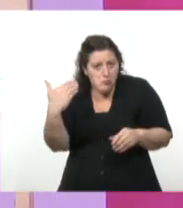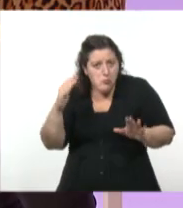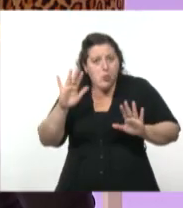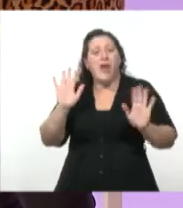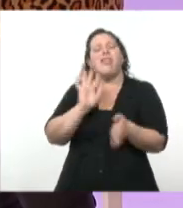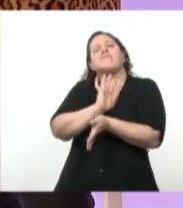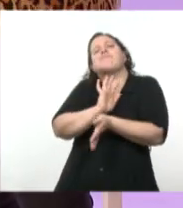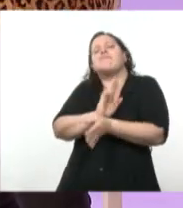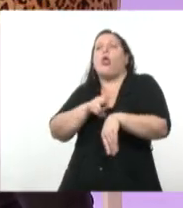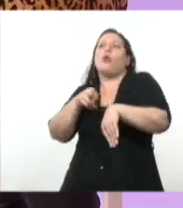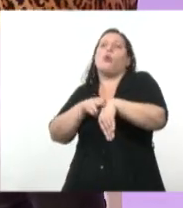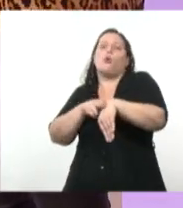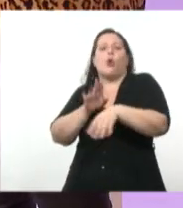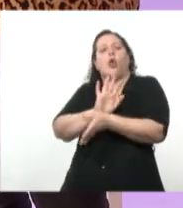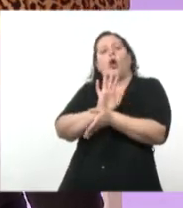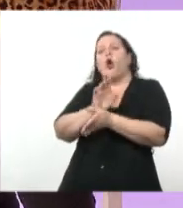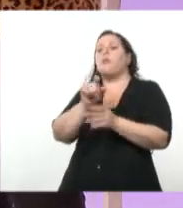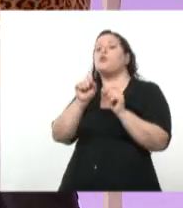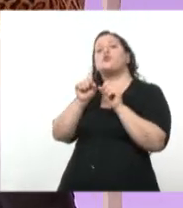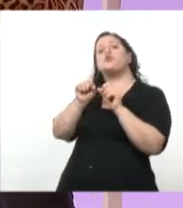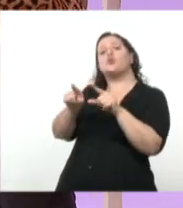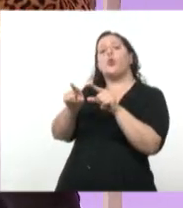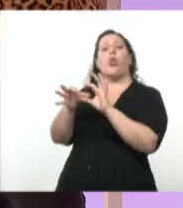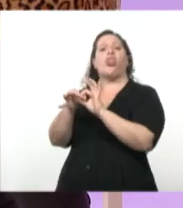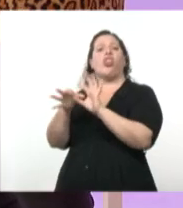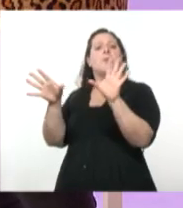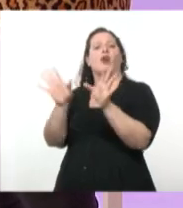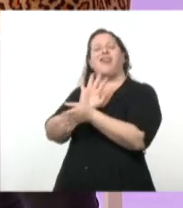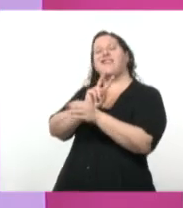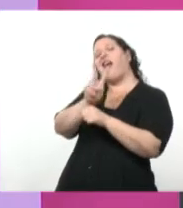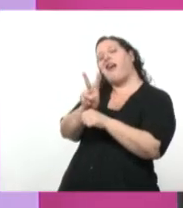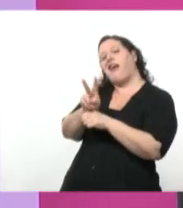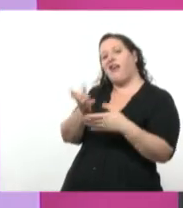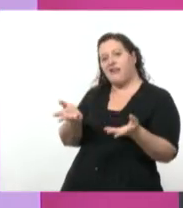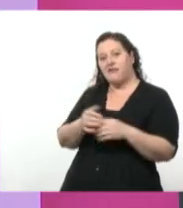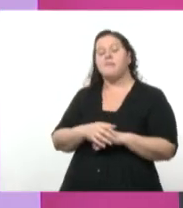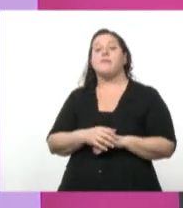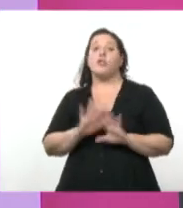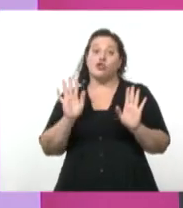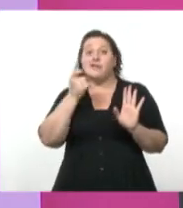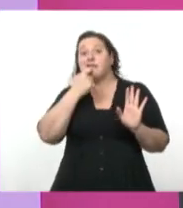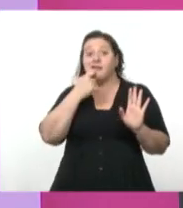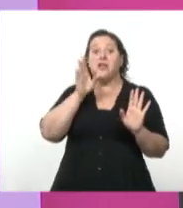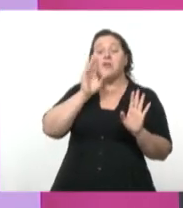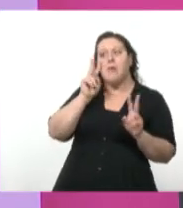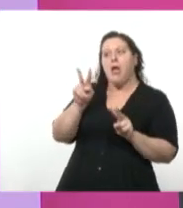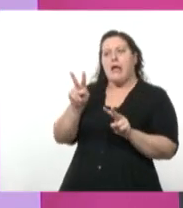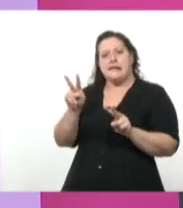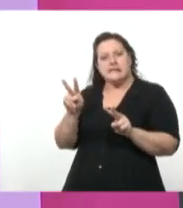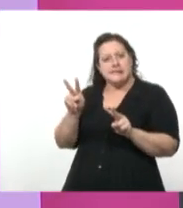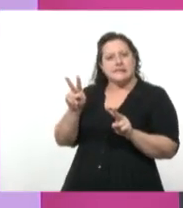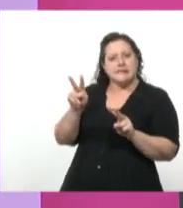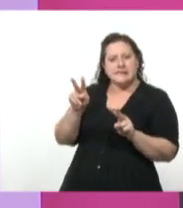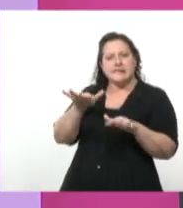tutor de la democracia cubana, de alguna forma. Entonces, si había algún hecho que a Estados Unidos le hiciese ruido con respecto a la